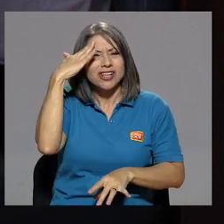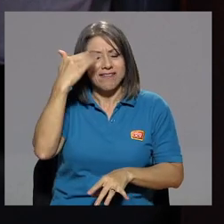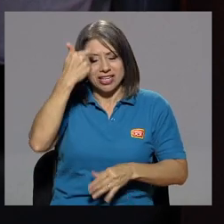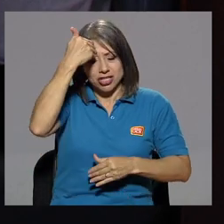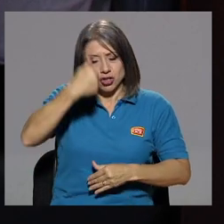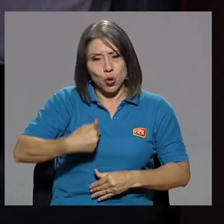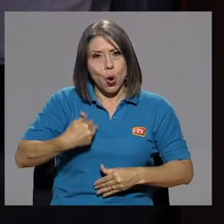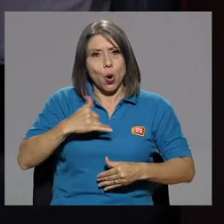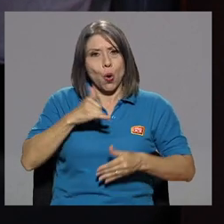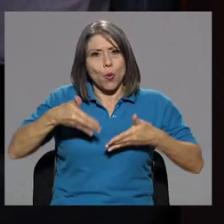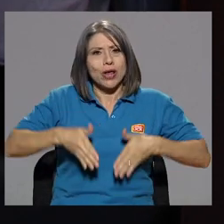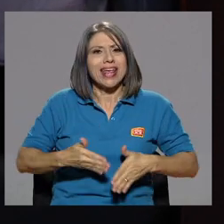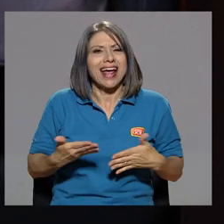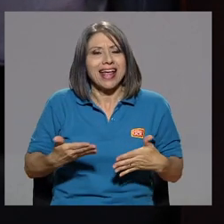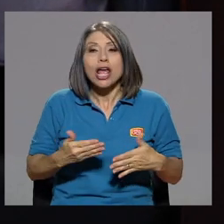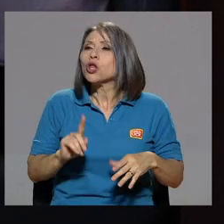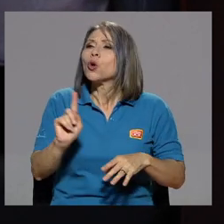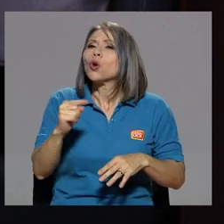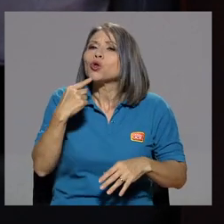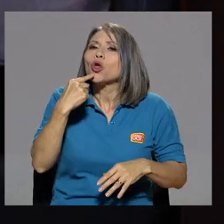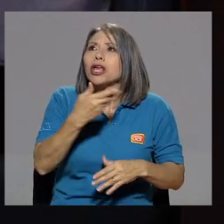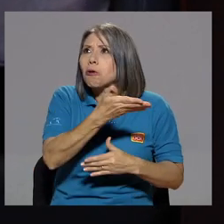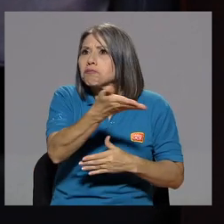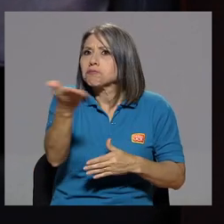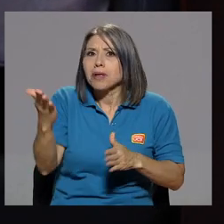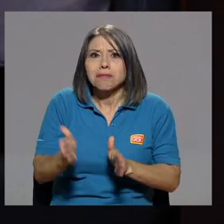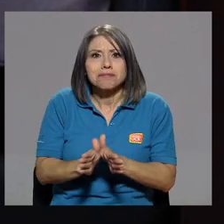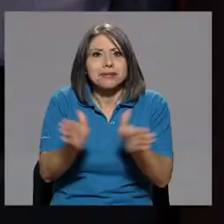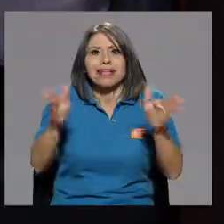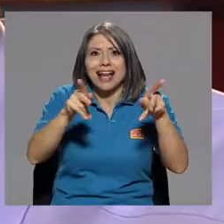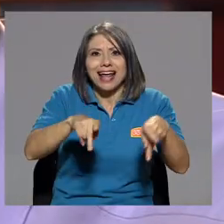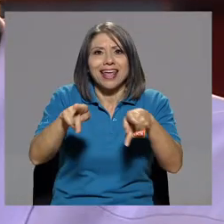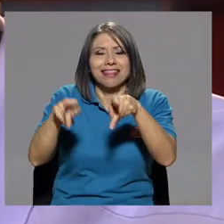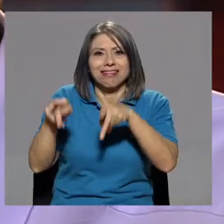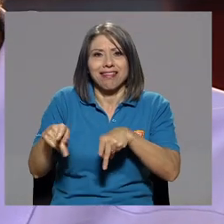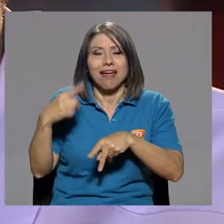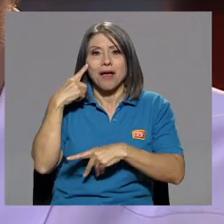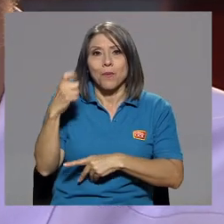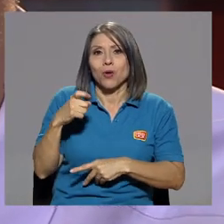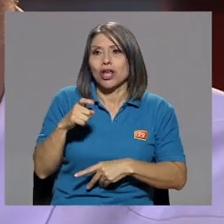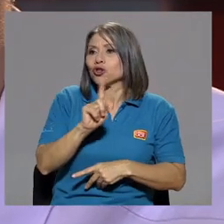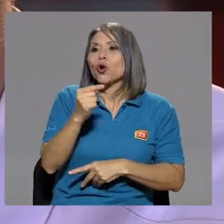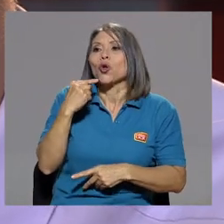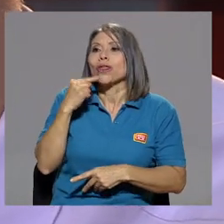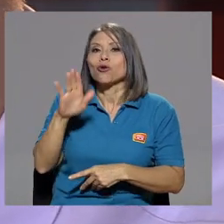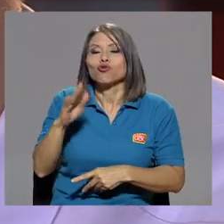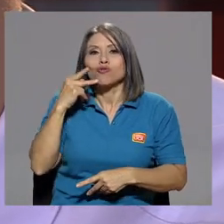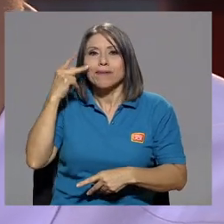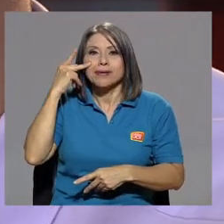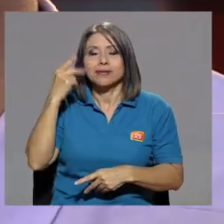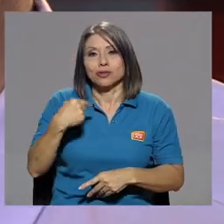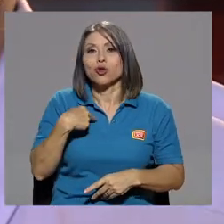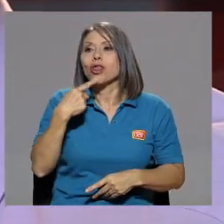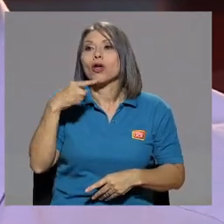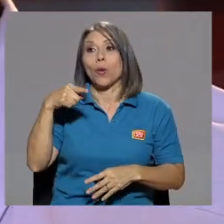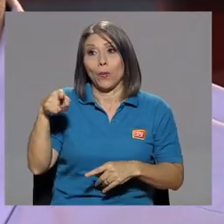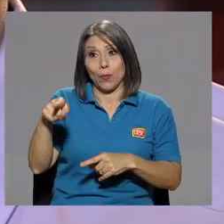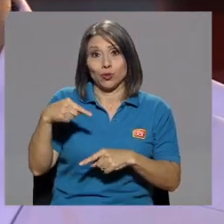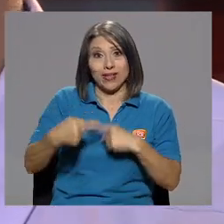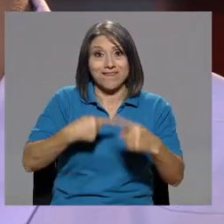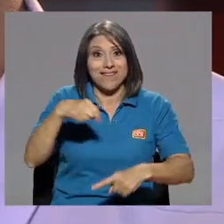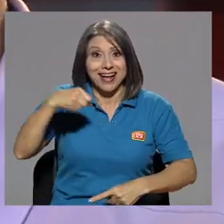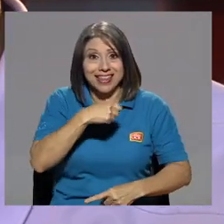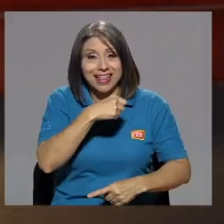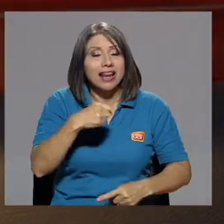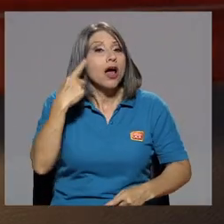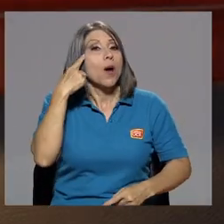fui yo como hija, ¿verdad? No, Digo yo a la gente. Sí, la gente. Porque usted es de alguna... No digo a sus papás, sino digo cuando usted va a cantar,